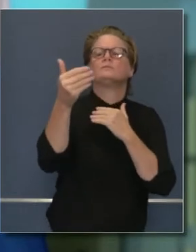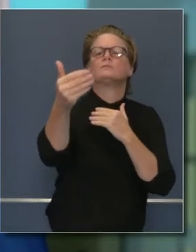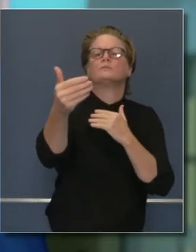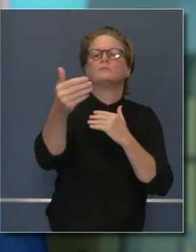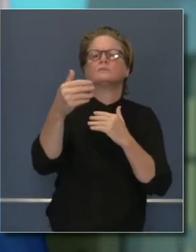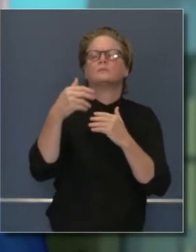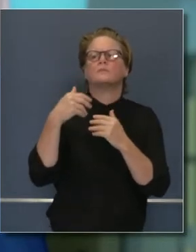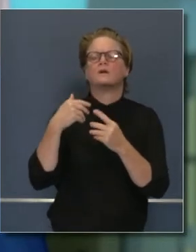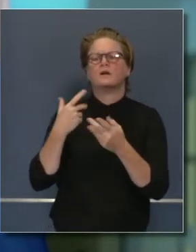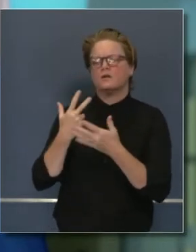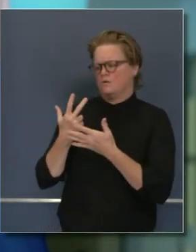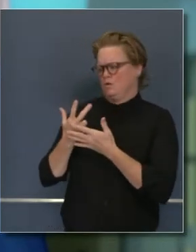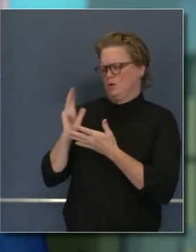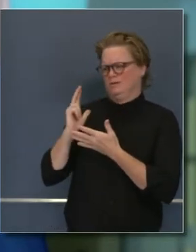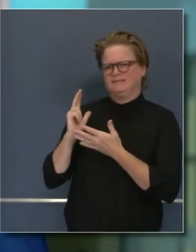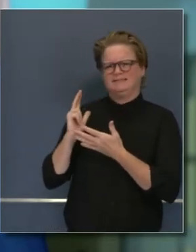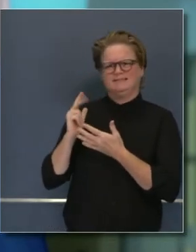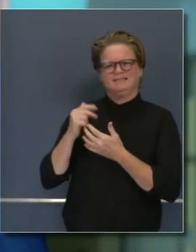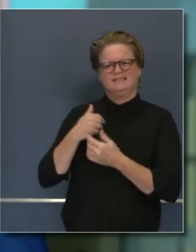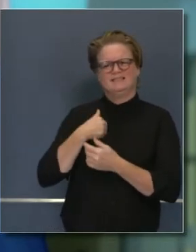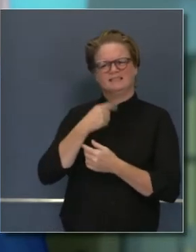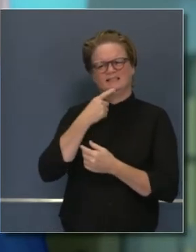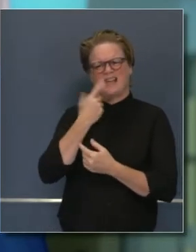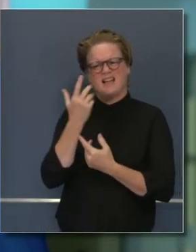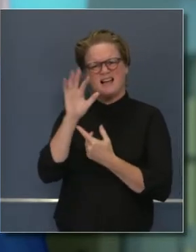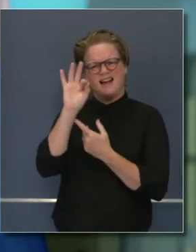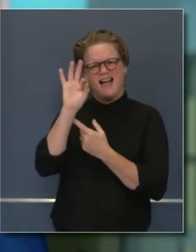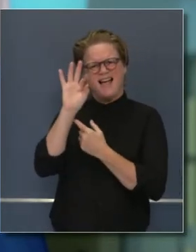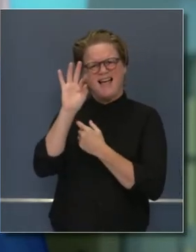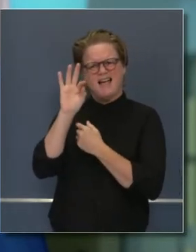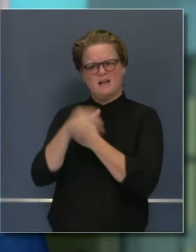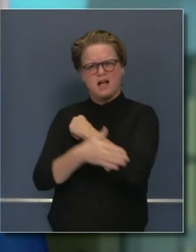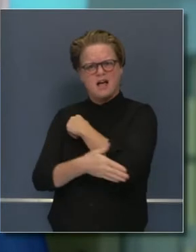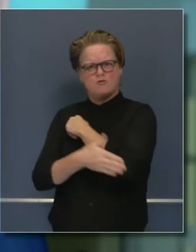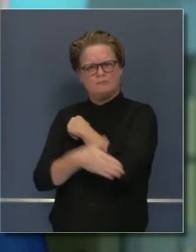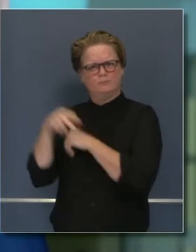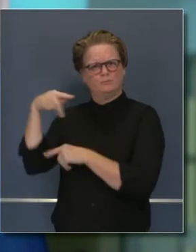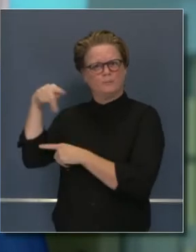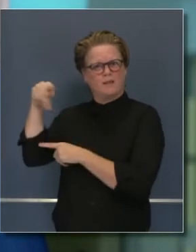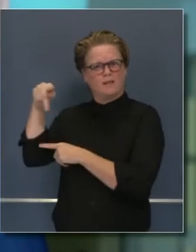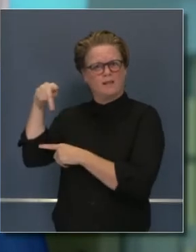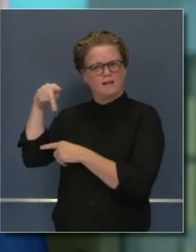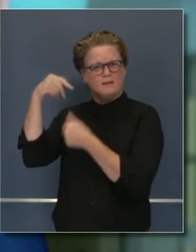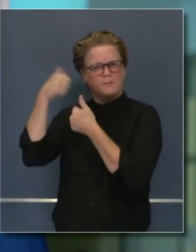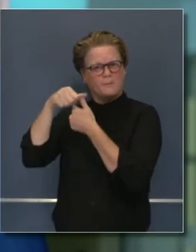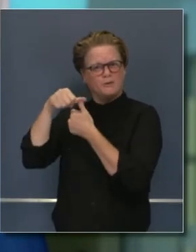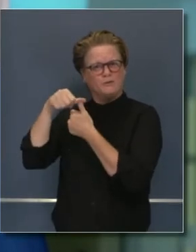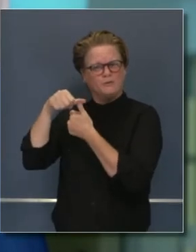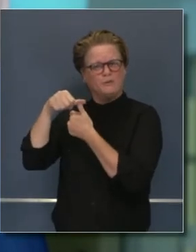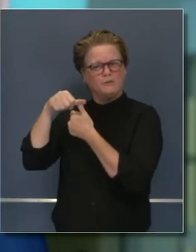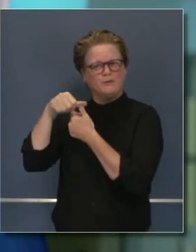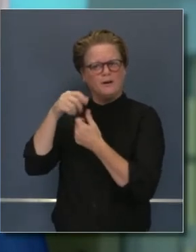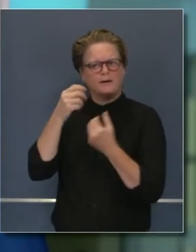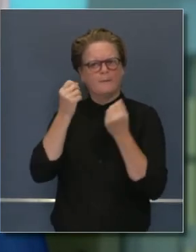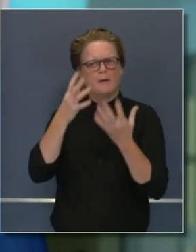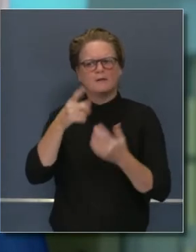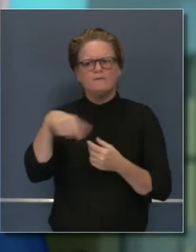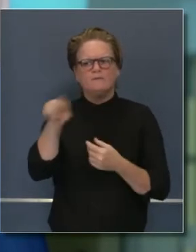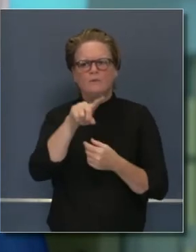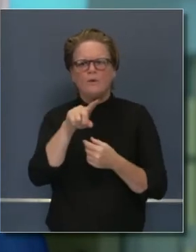hace tres semanas estábamos hablando de que teníamos solo nueve condados en el morado. Muchos de ustedes,